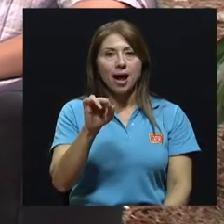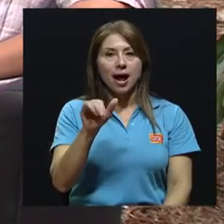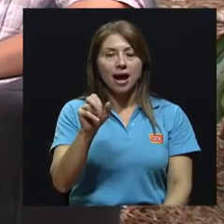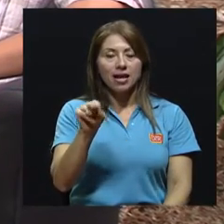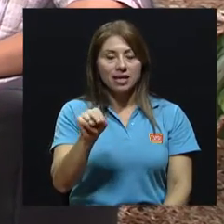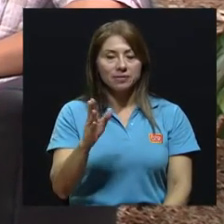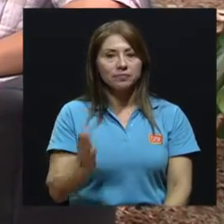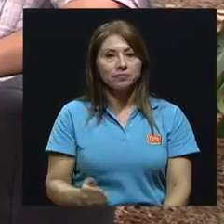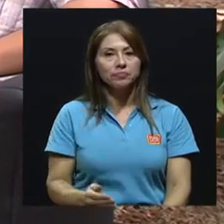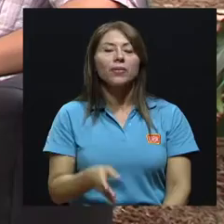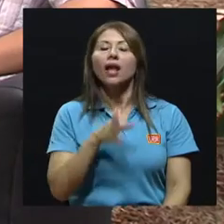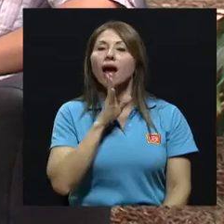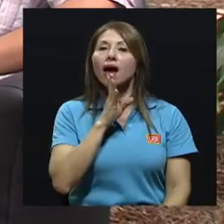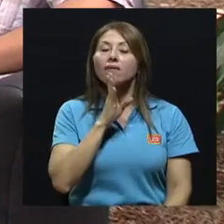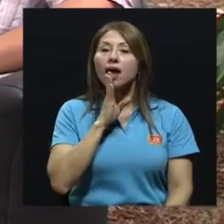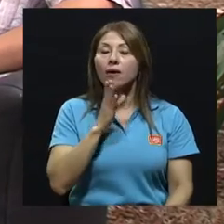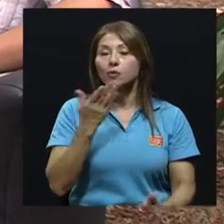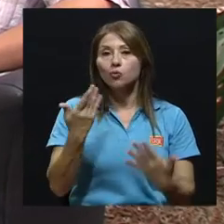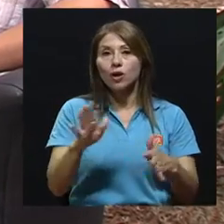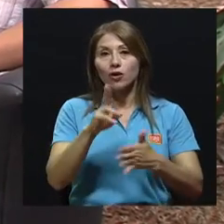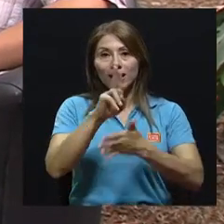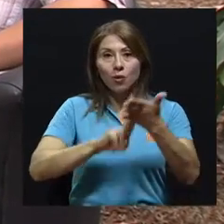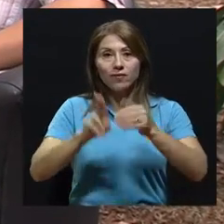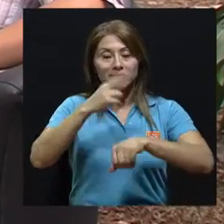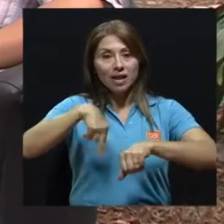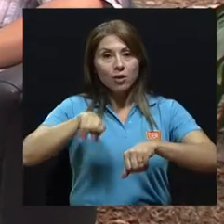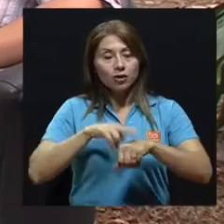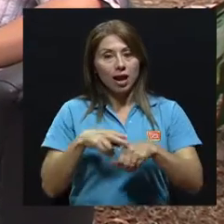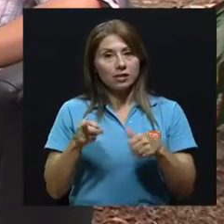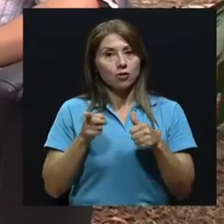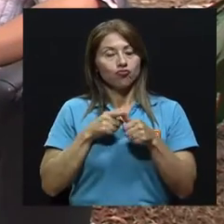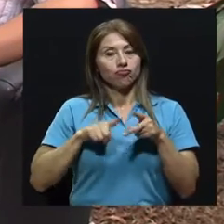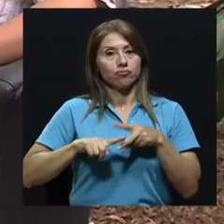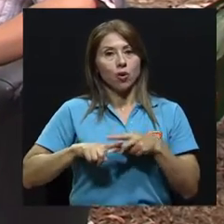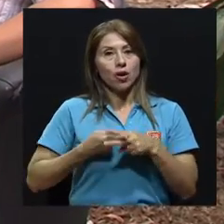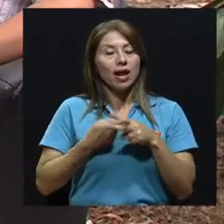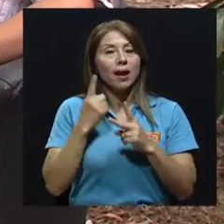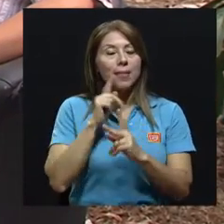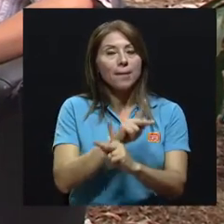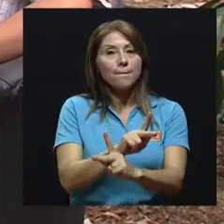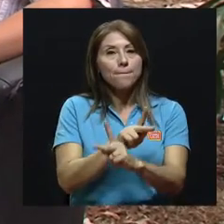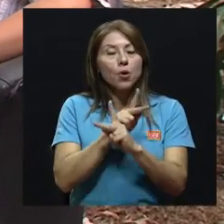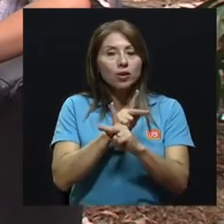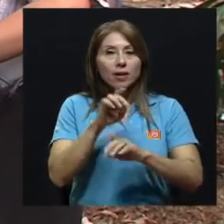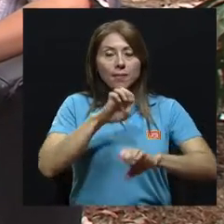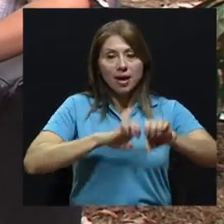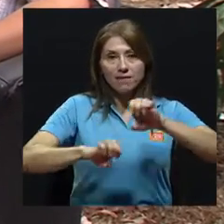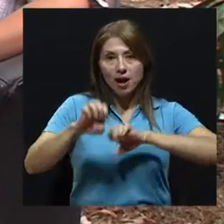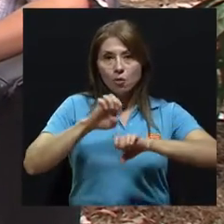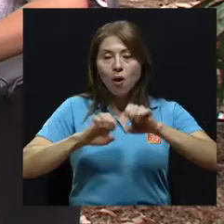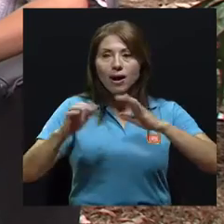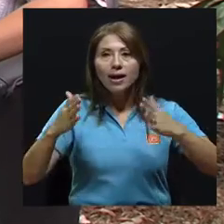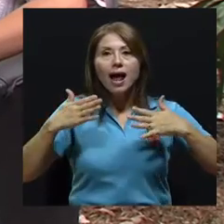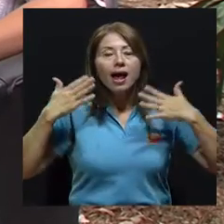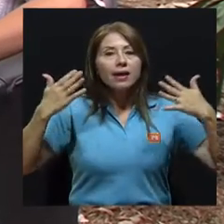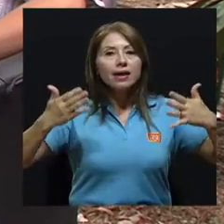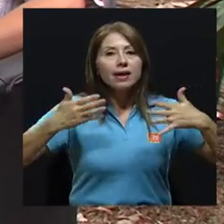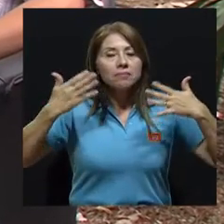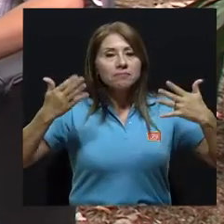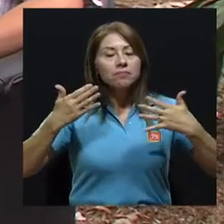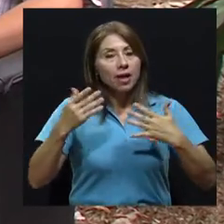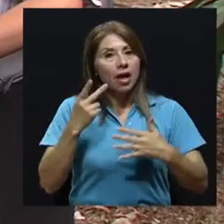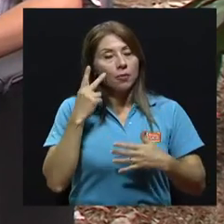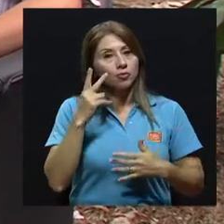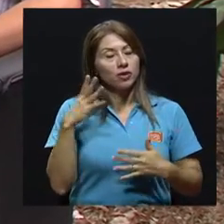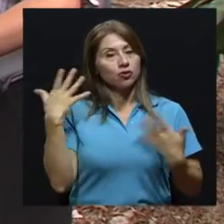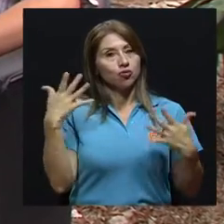hablábamos de que definitivamente la Universidad Nacional ha sido pionera también en este sentido de proteger o evaluar cómo está nuestro aire, hemos